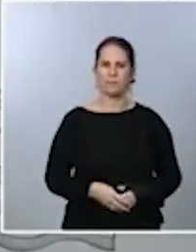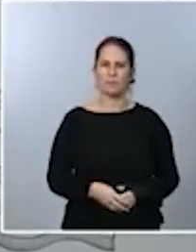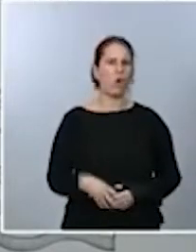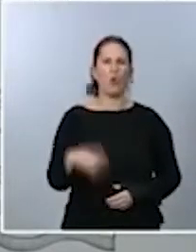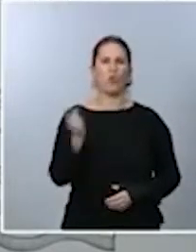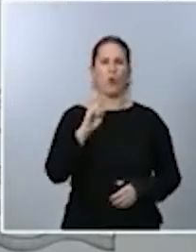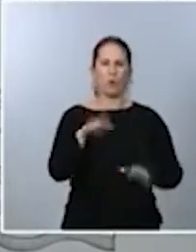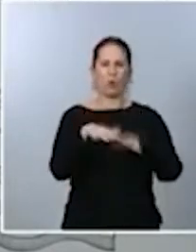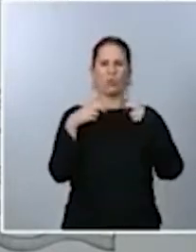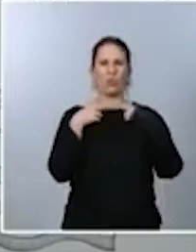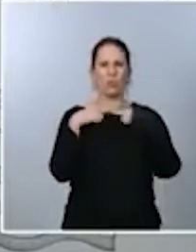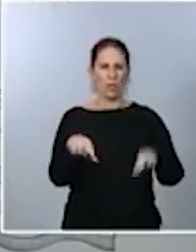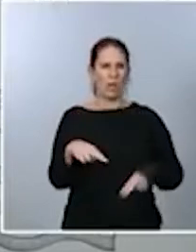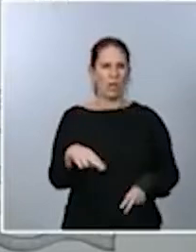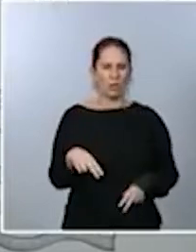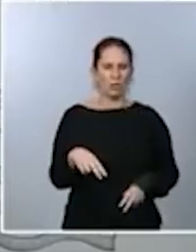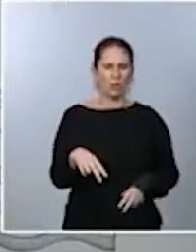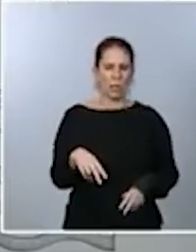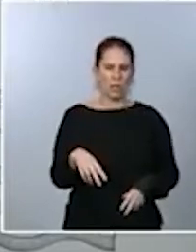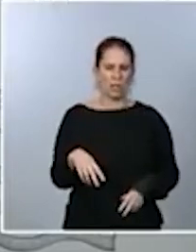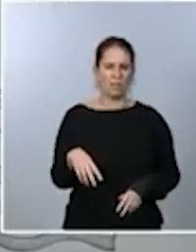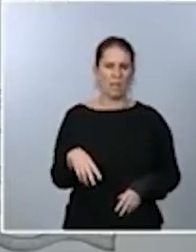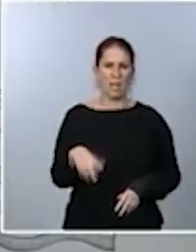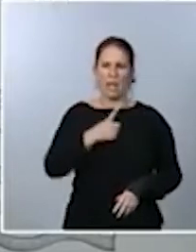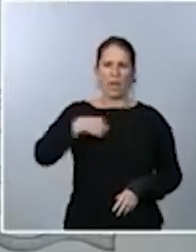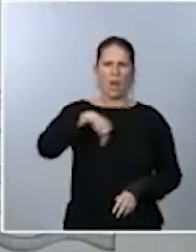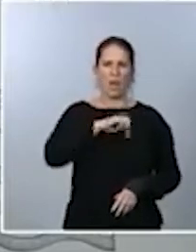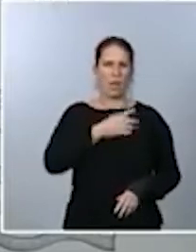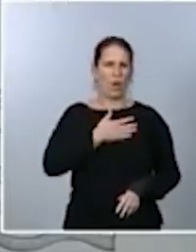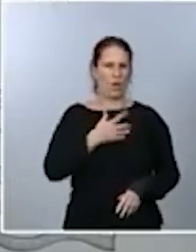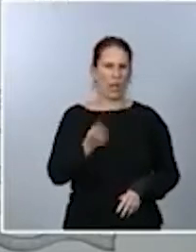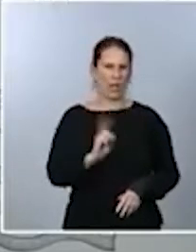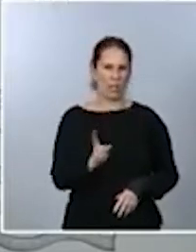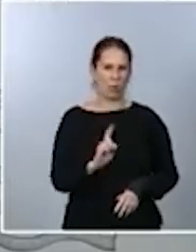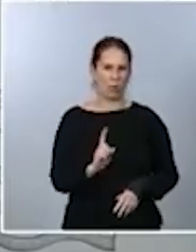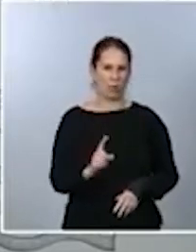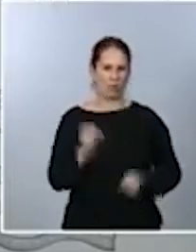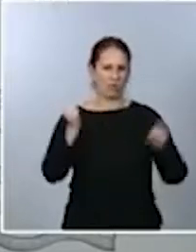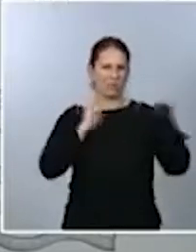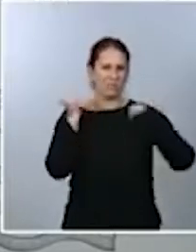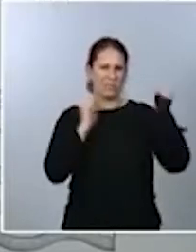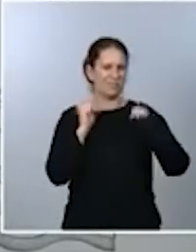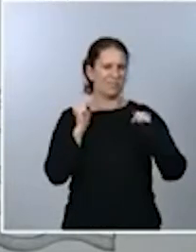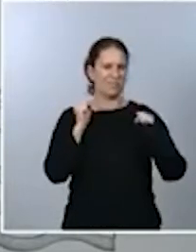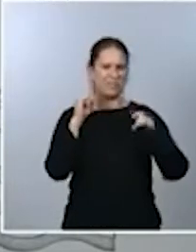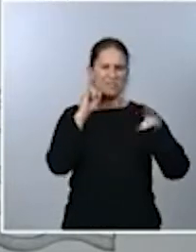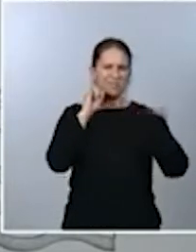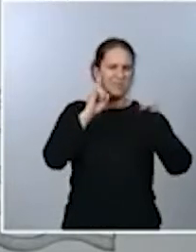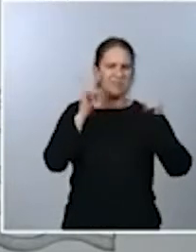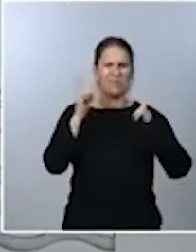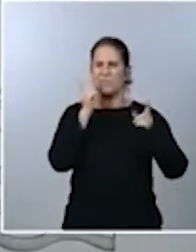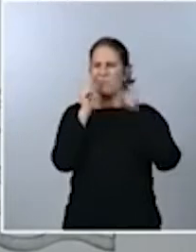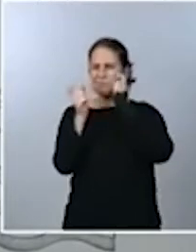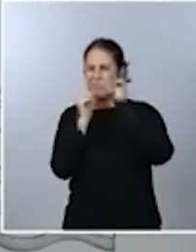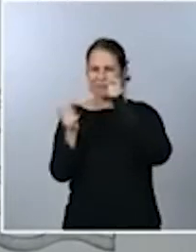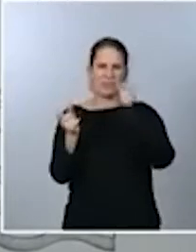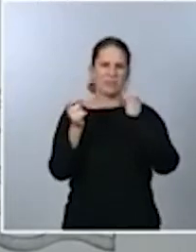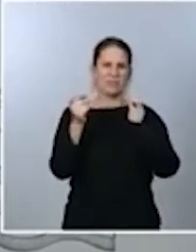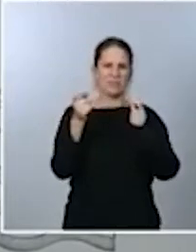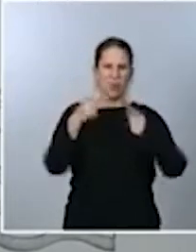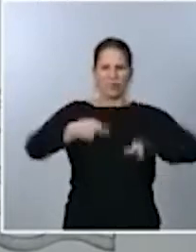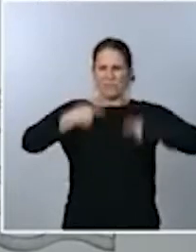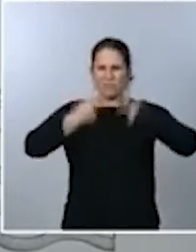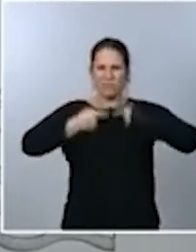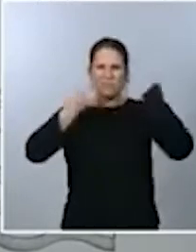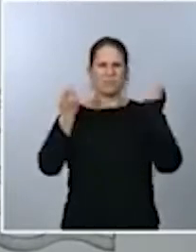en algo que yo creo que ninguno queremos ni queremos participar en crispación, en ruido, descalificaciones o enfrentamientos, sino que